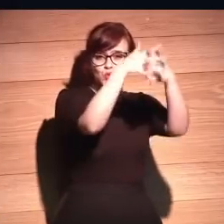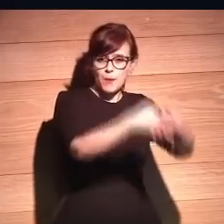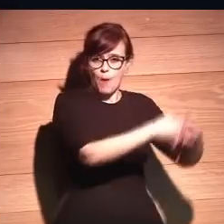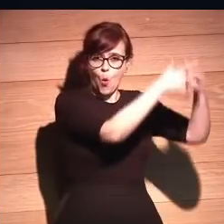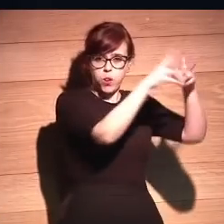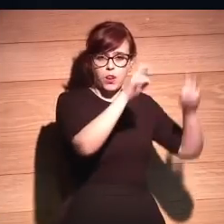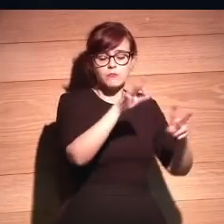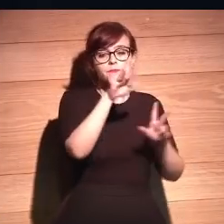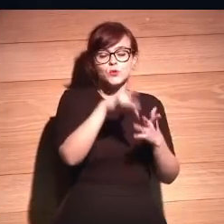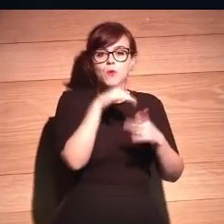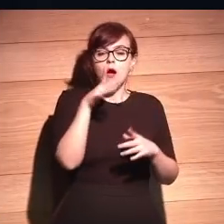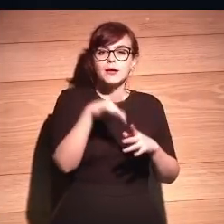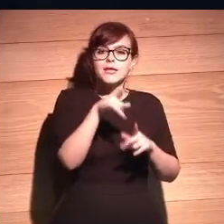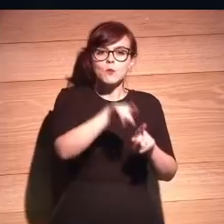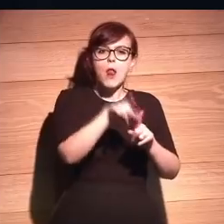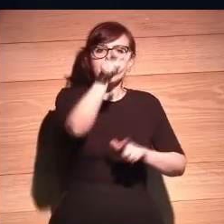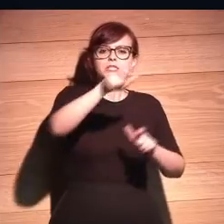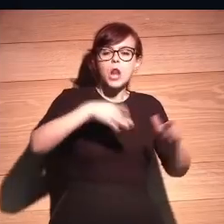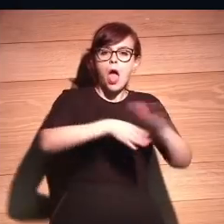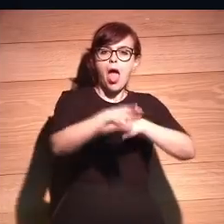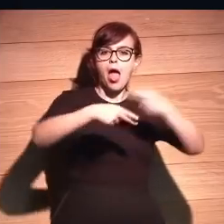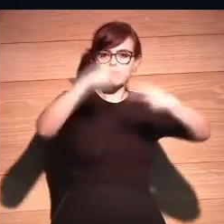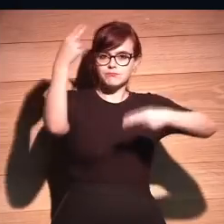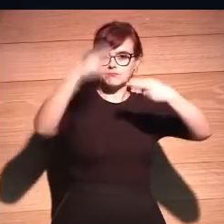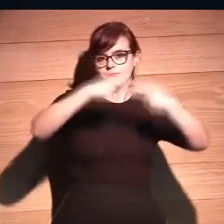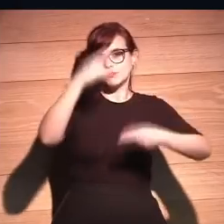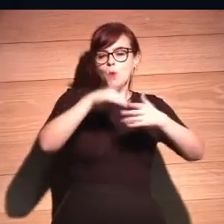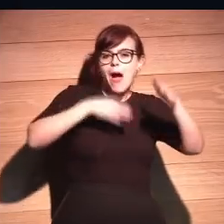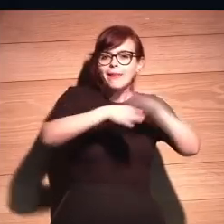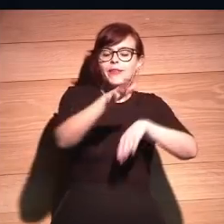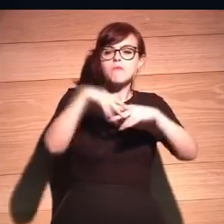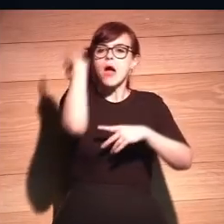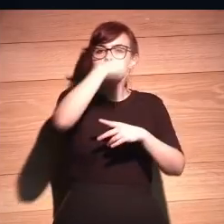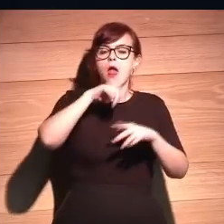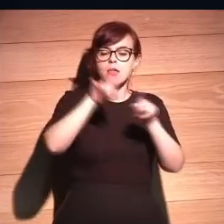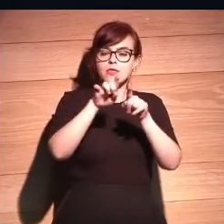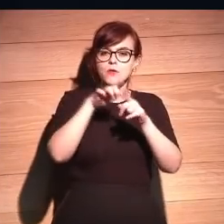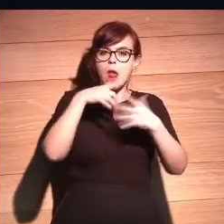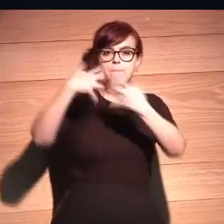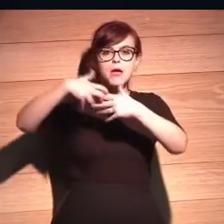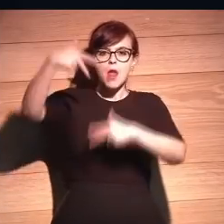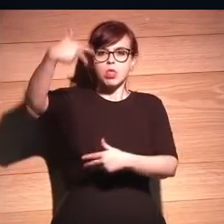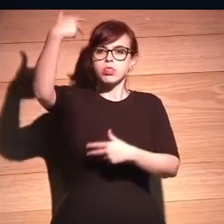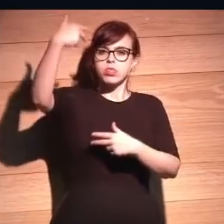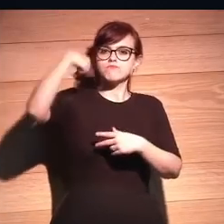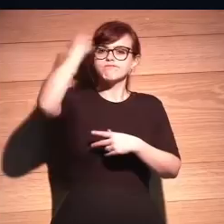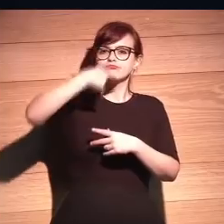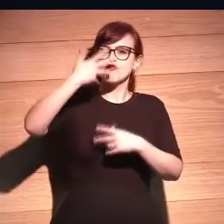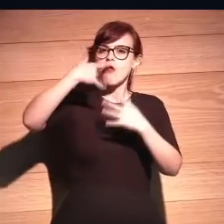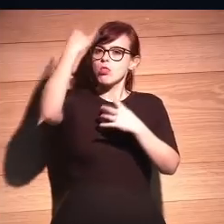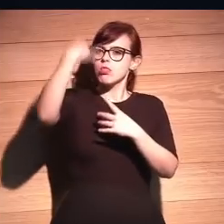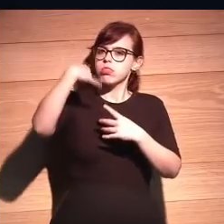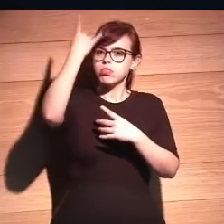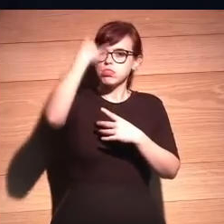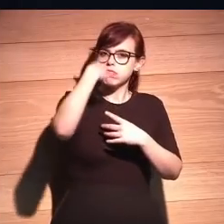ciertas caras mejor que humanos, mejor que un policía que conoce al malo. Entonces resulta que sí, que